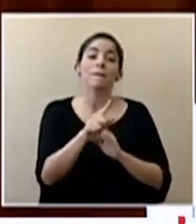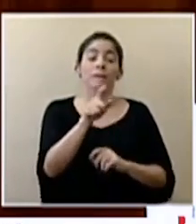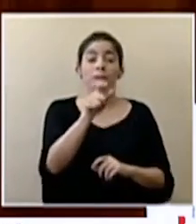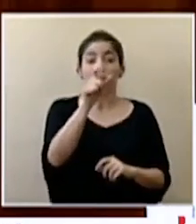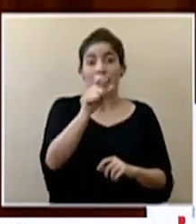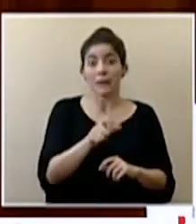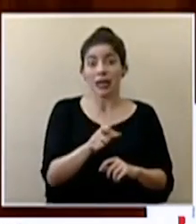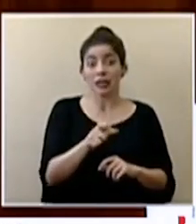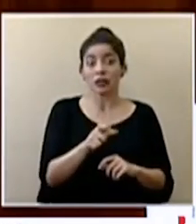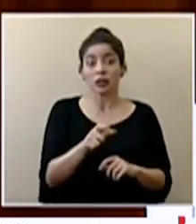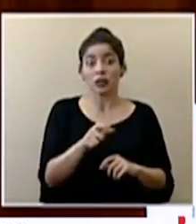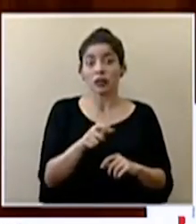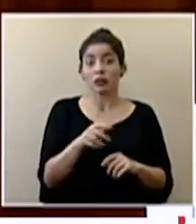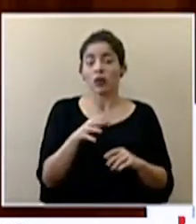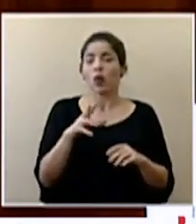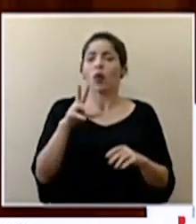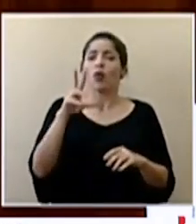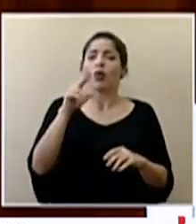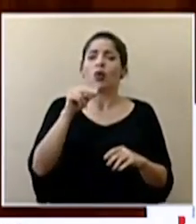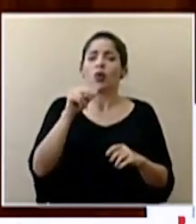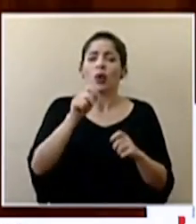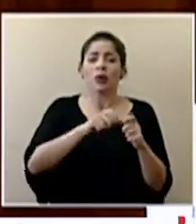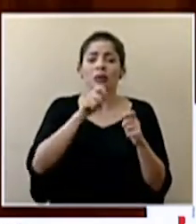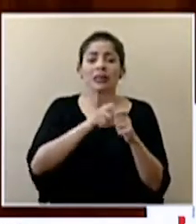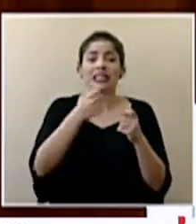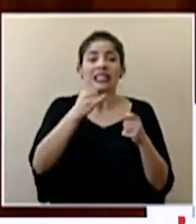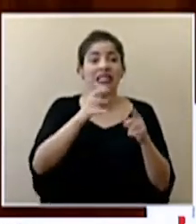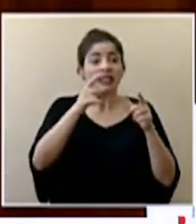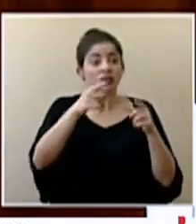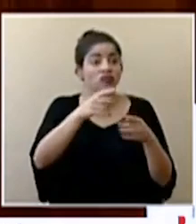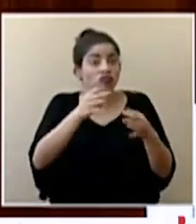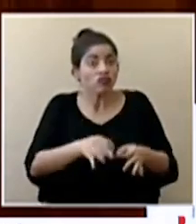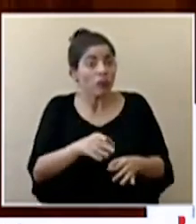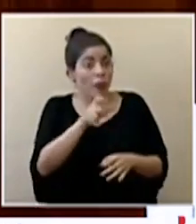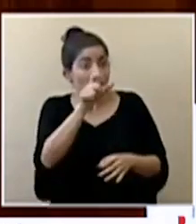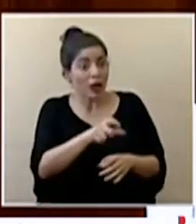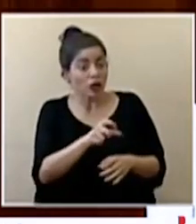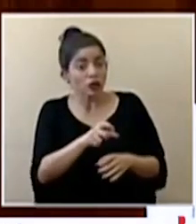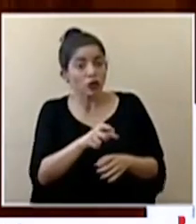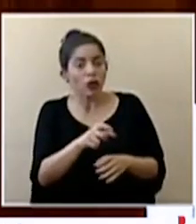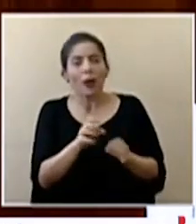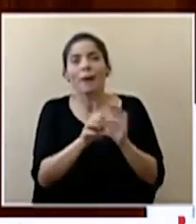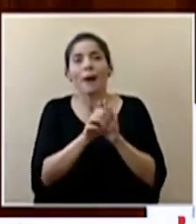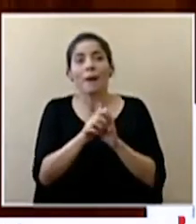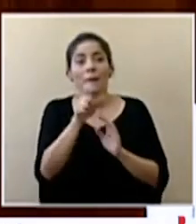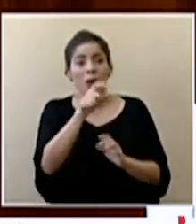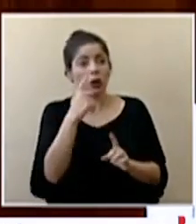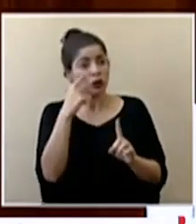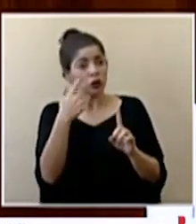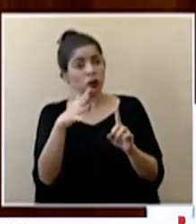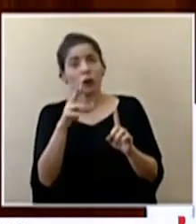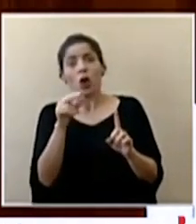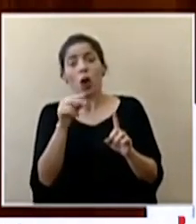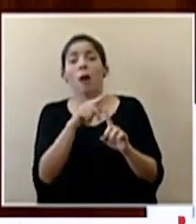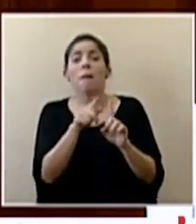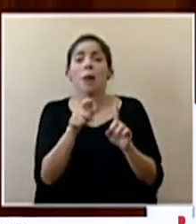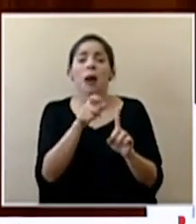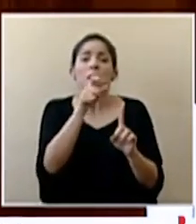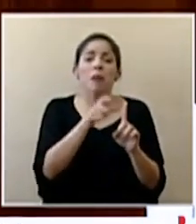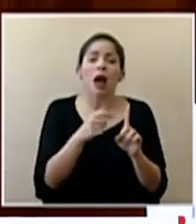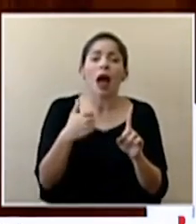entrar en una definición estricta de caso o sea sin que decir que es una persona sospechosa por caso pero que si tienen